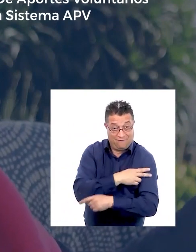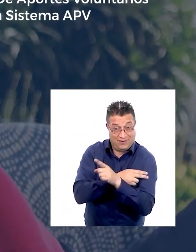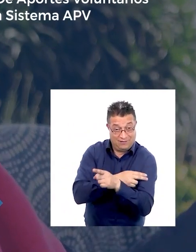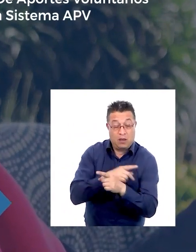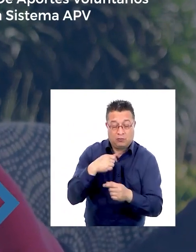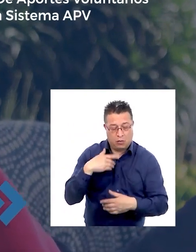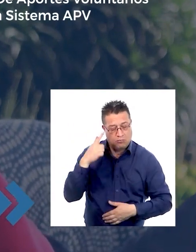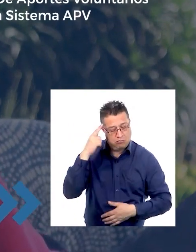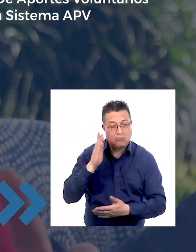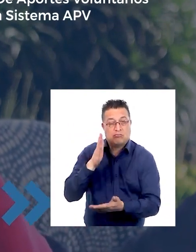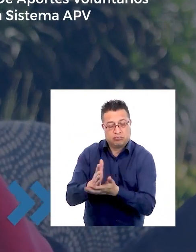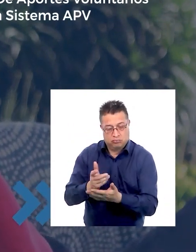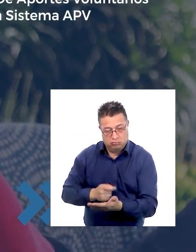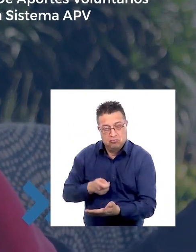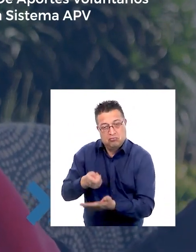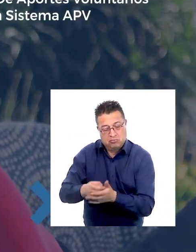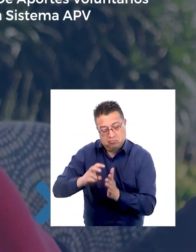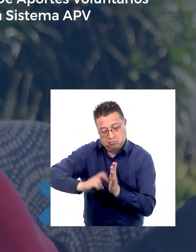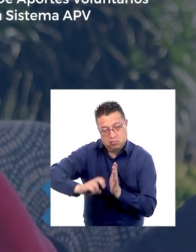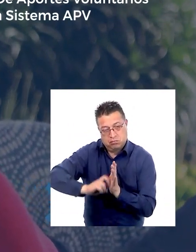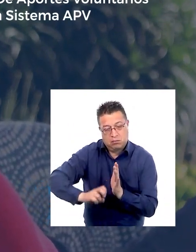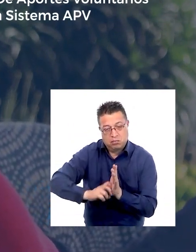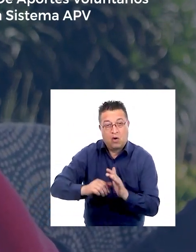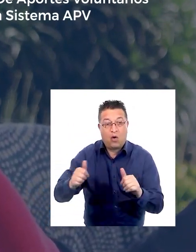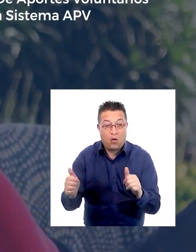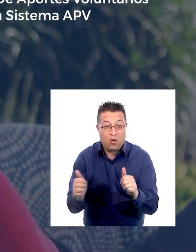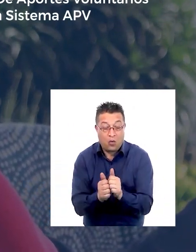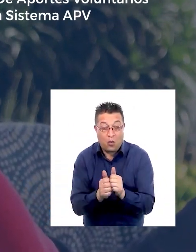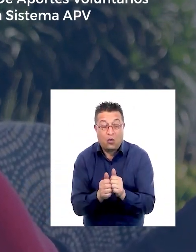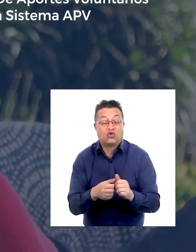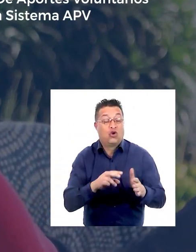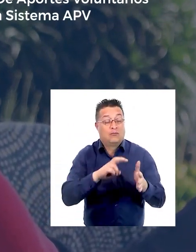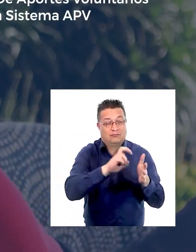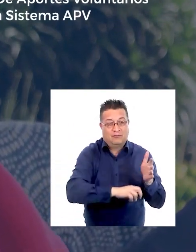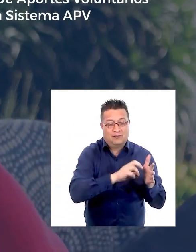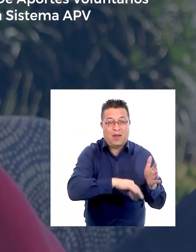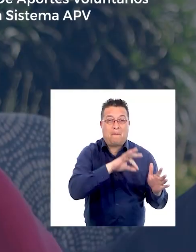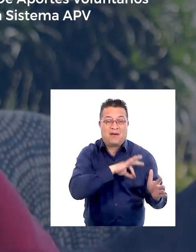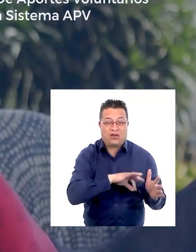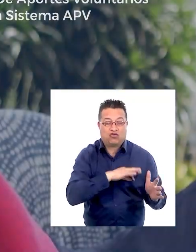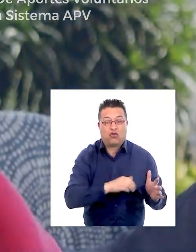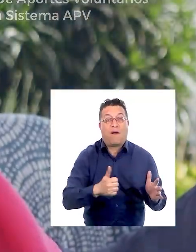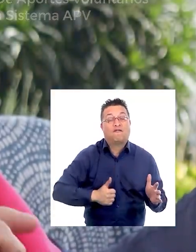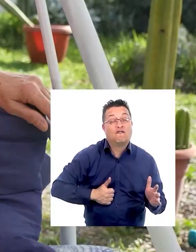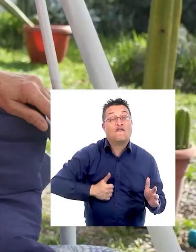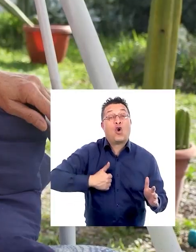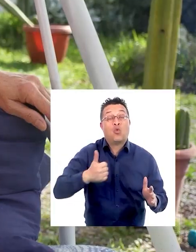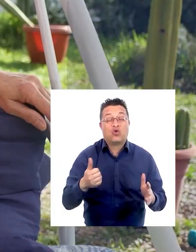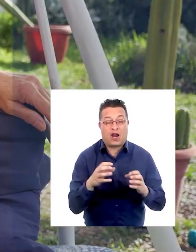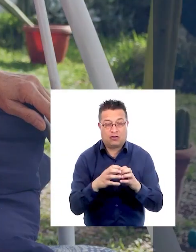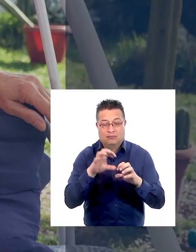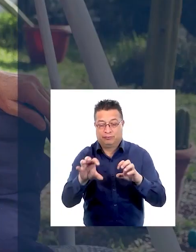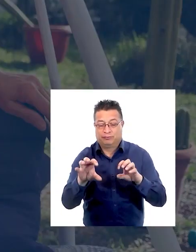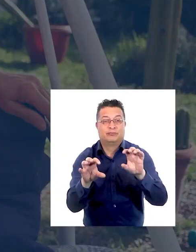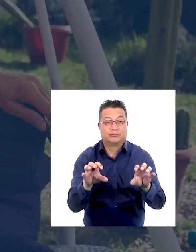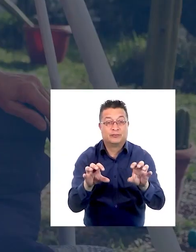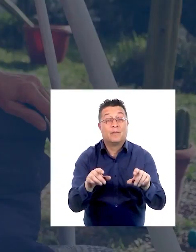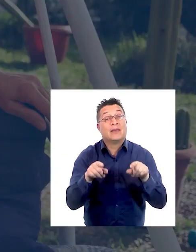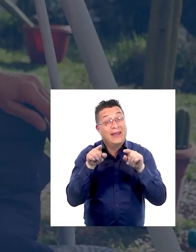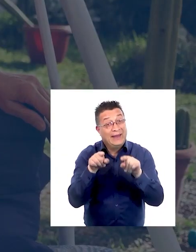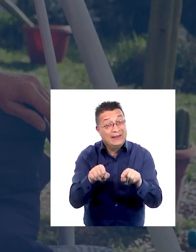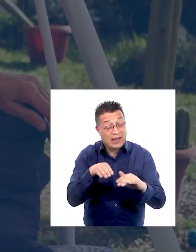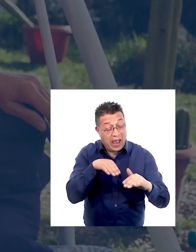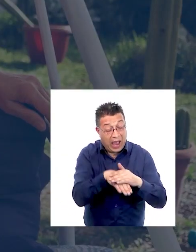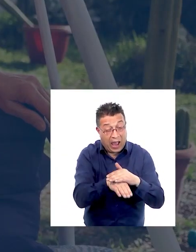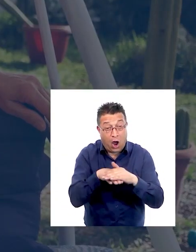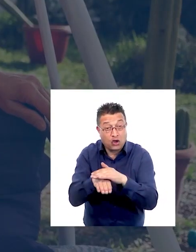aportar en conjunto al ahorro previsional voluntario. Estos tipos de ahorros